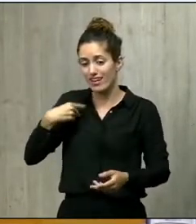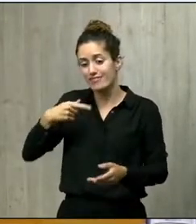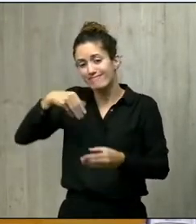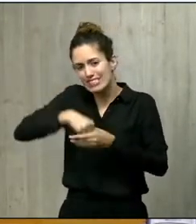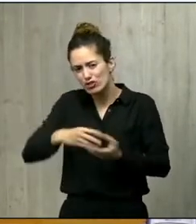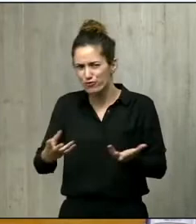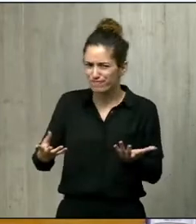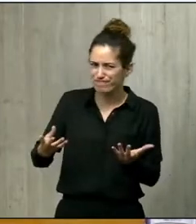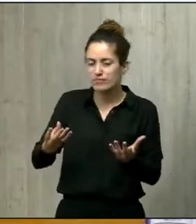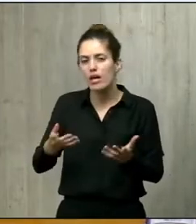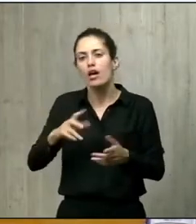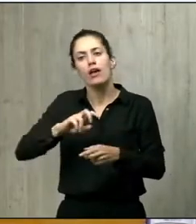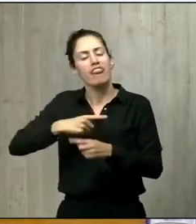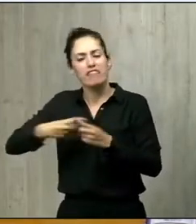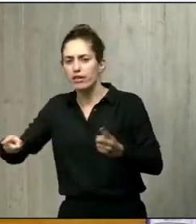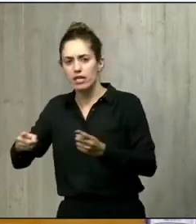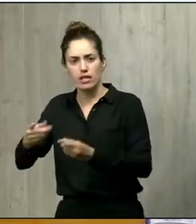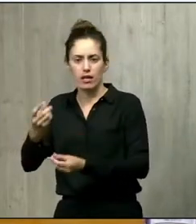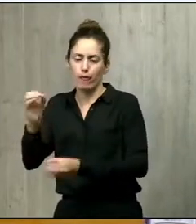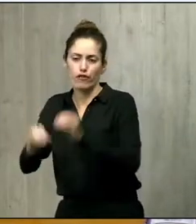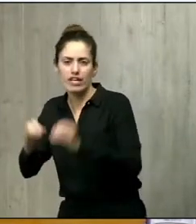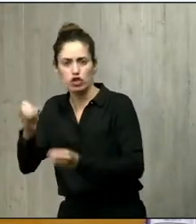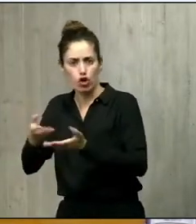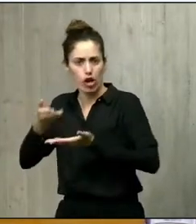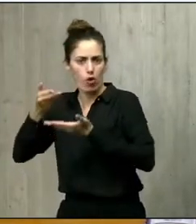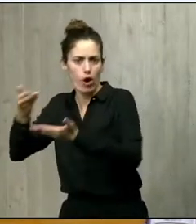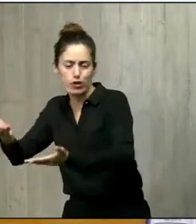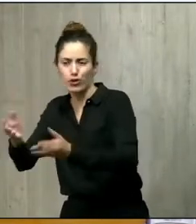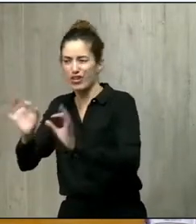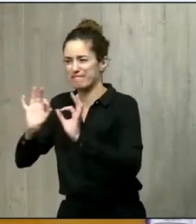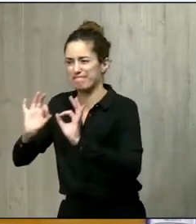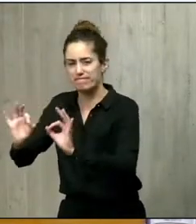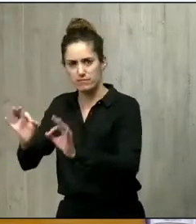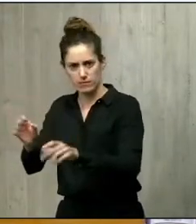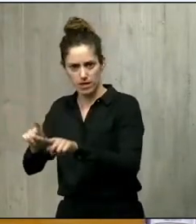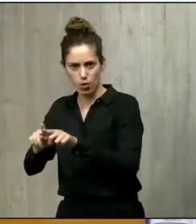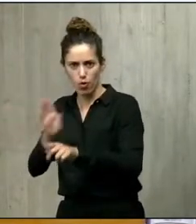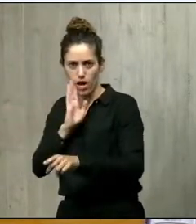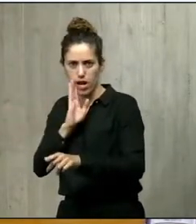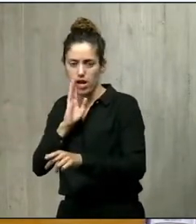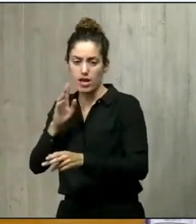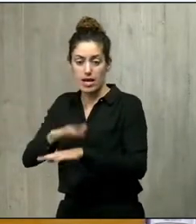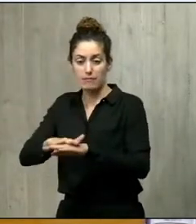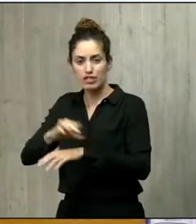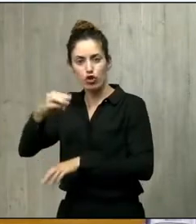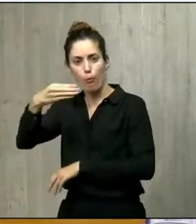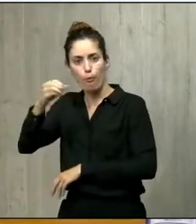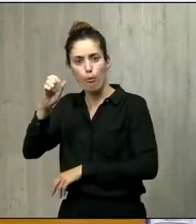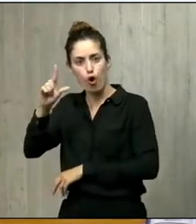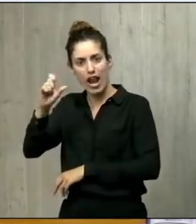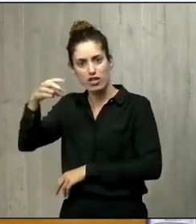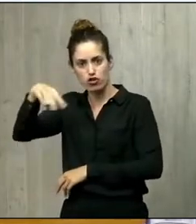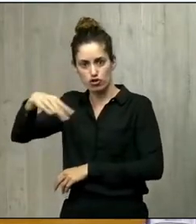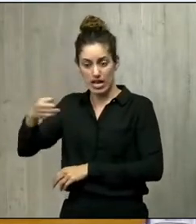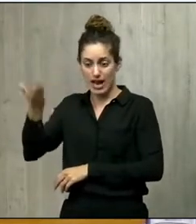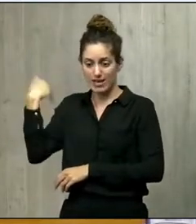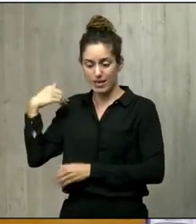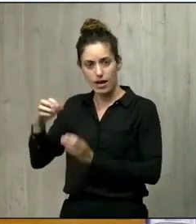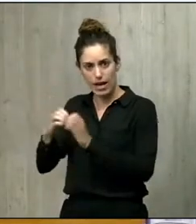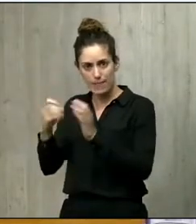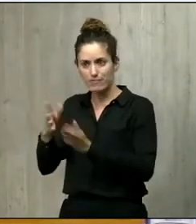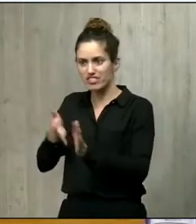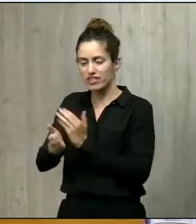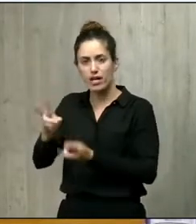cosa son las bonificaciones o ayudas singularizadas, como las que anunció el Ministro Bolaño ayer en La Palma. Dos